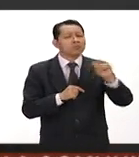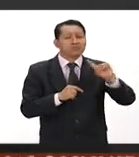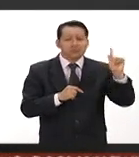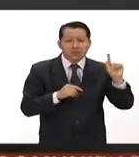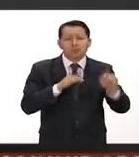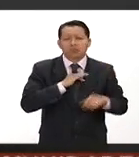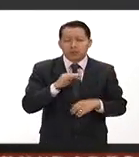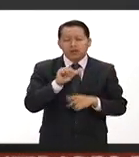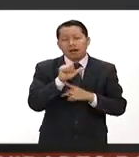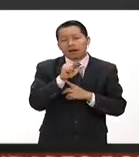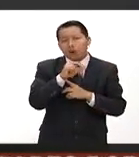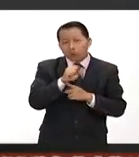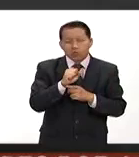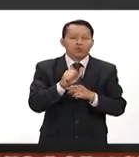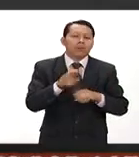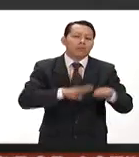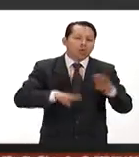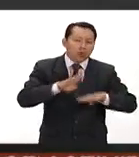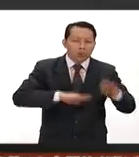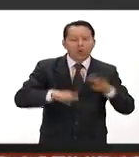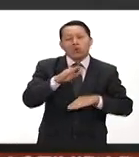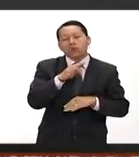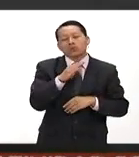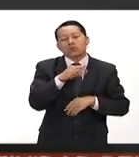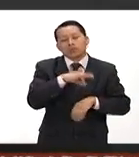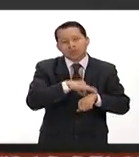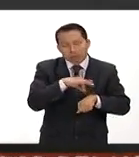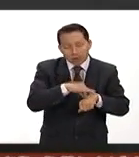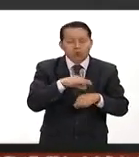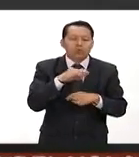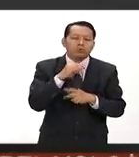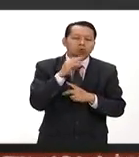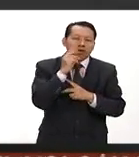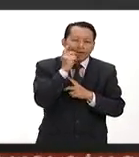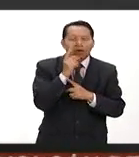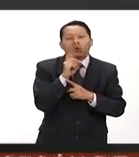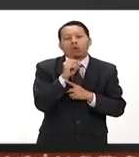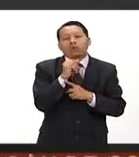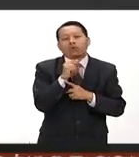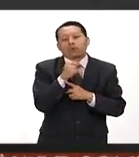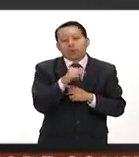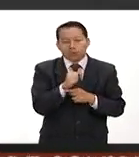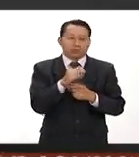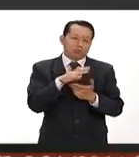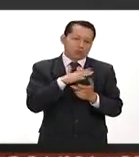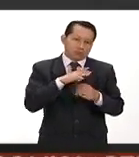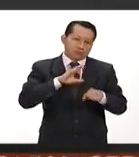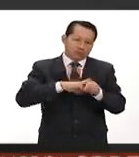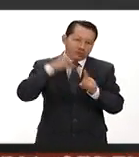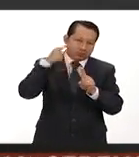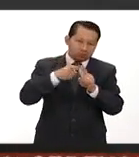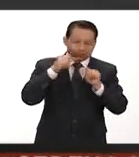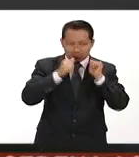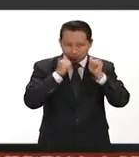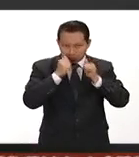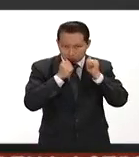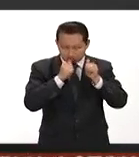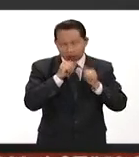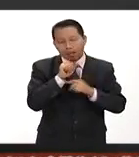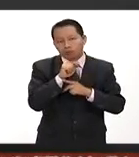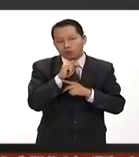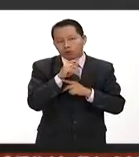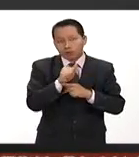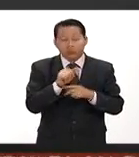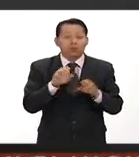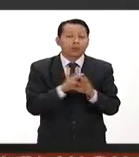arqueólogos biólogos médicos odontólogos principalmente antropólogos sociales también están ingresando con nosotros sobre todo de las